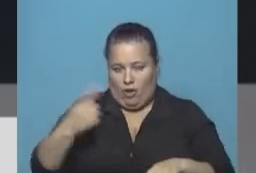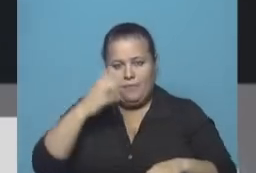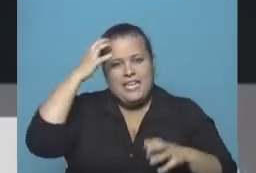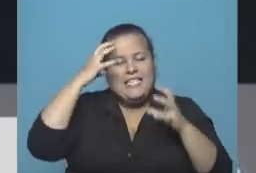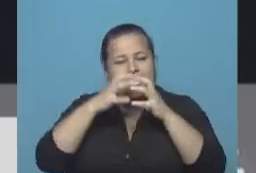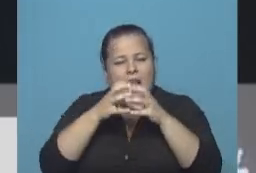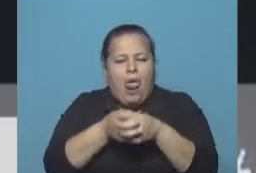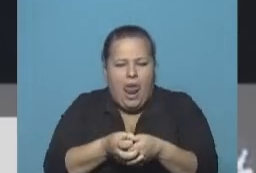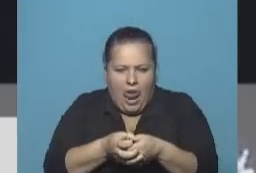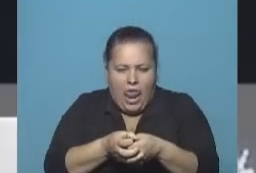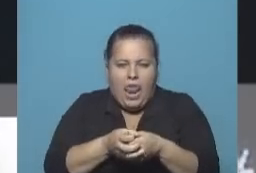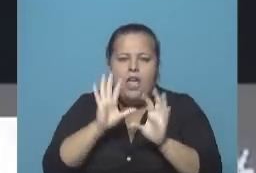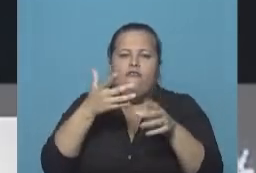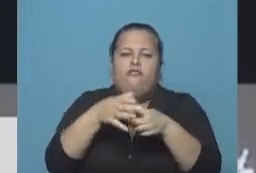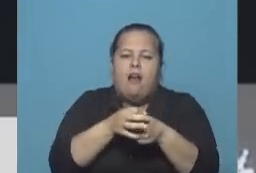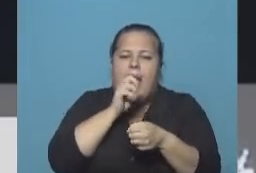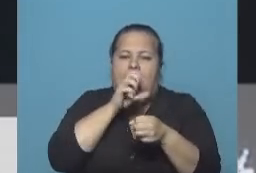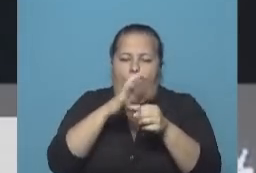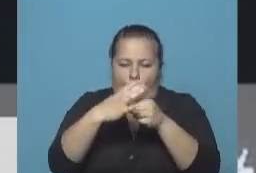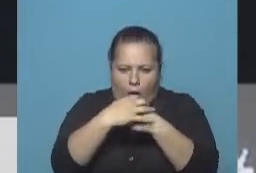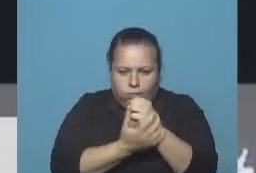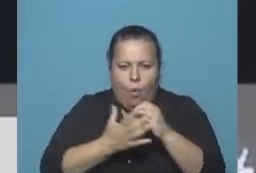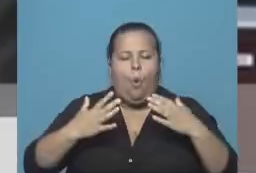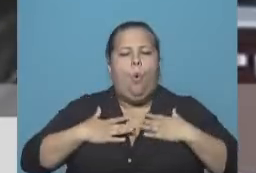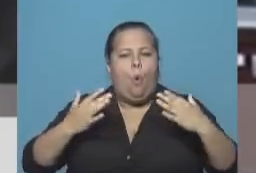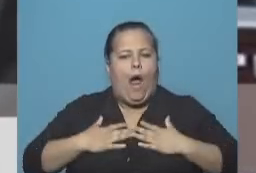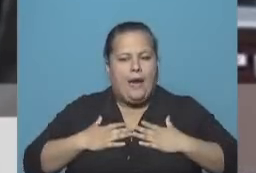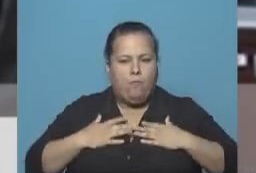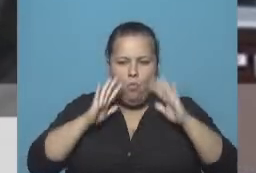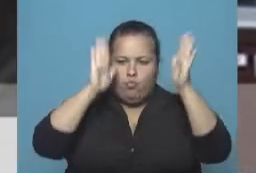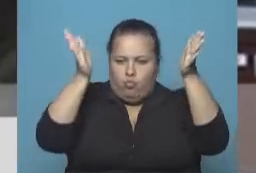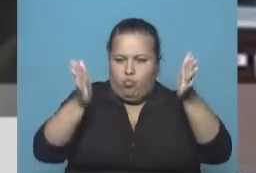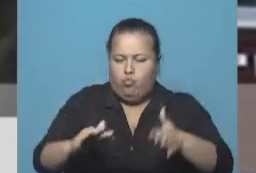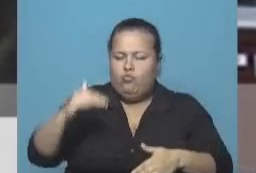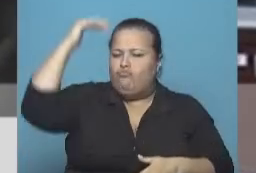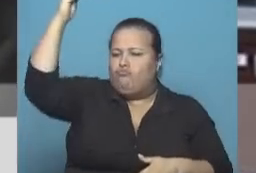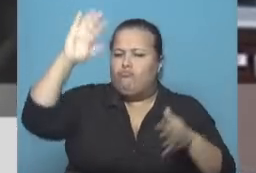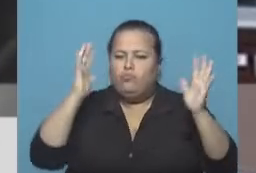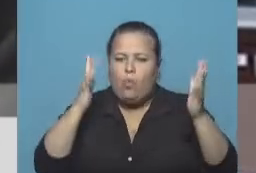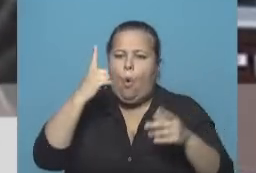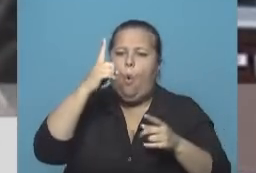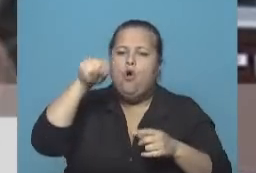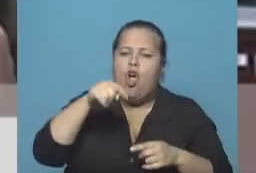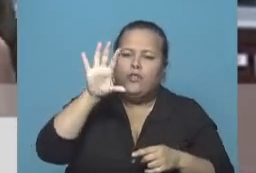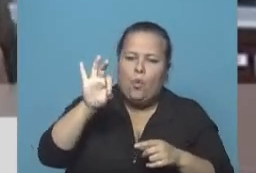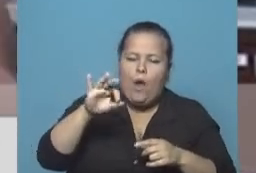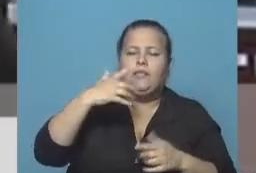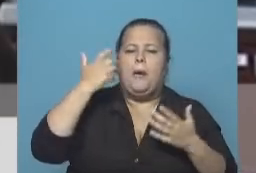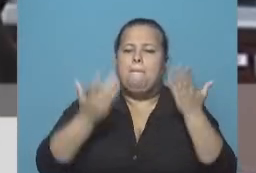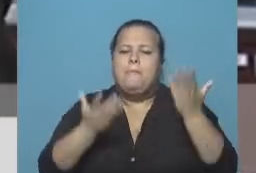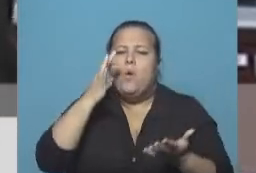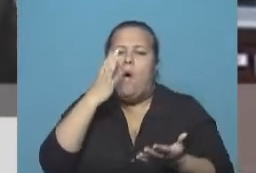cerebro minúsculo, del tamaño de una naranja y un cuerpo muy esbelto, medían en promedio un metro y medio y pesaban